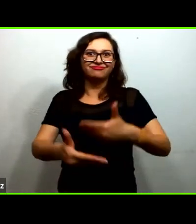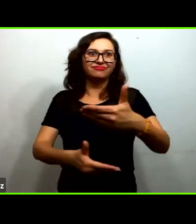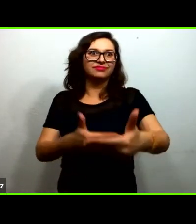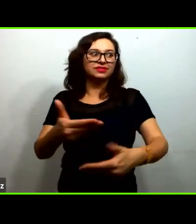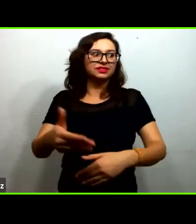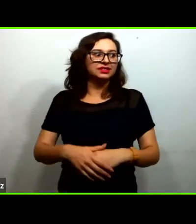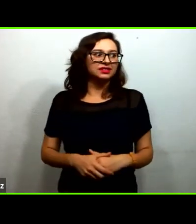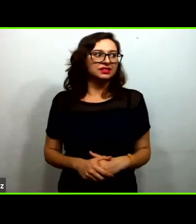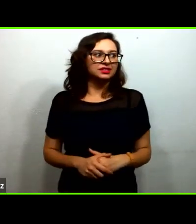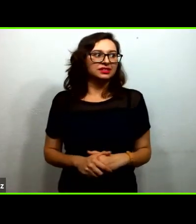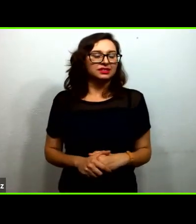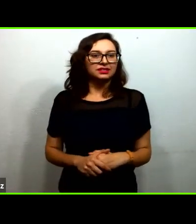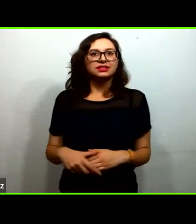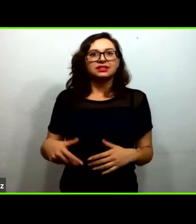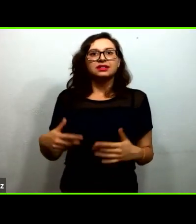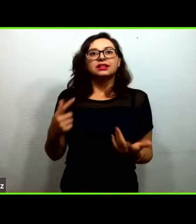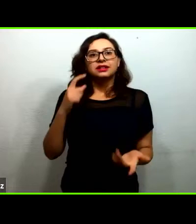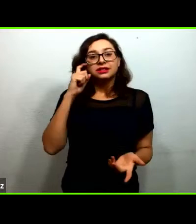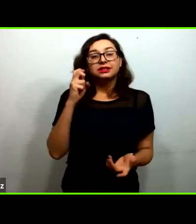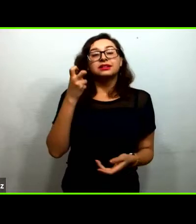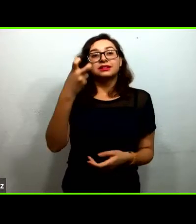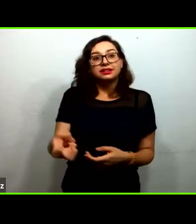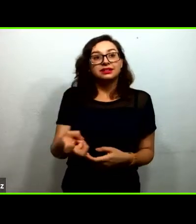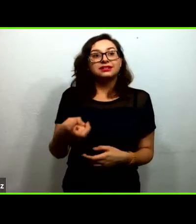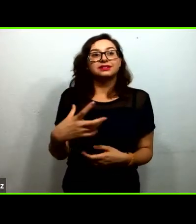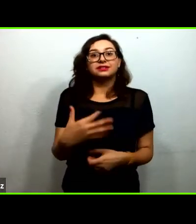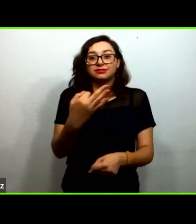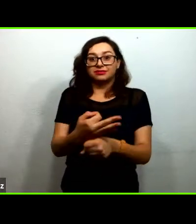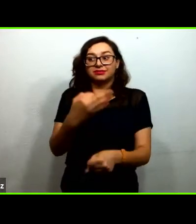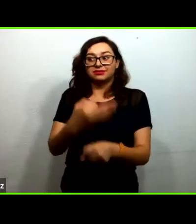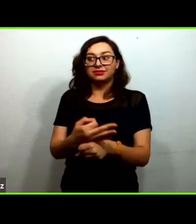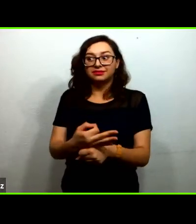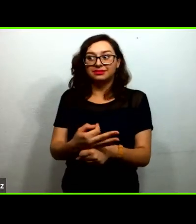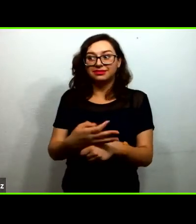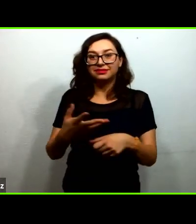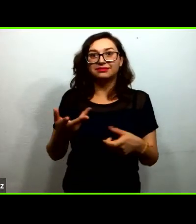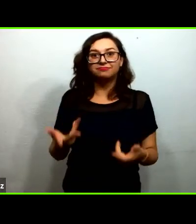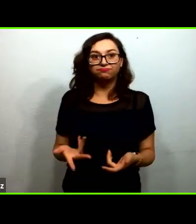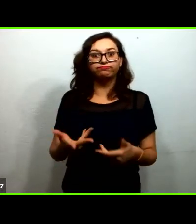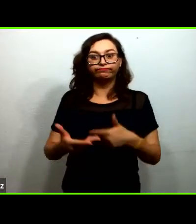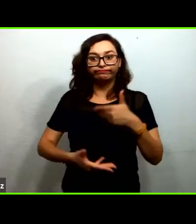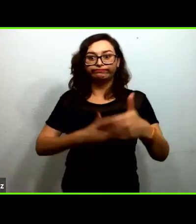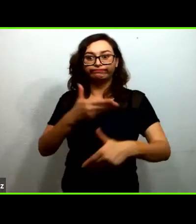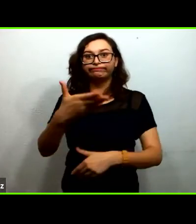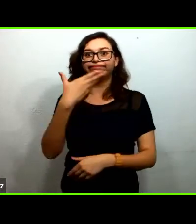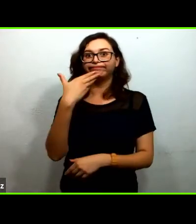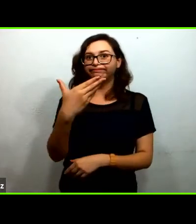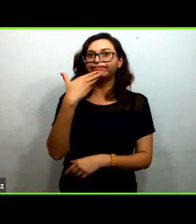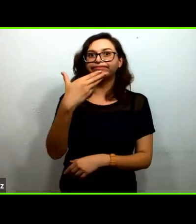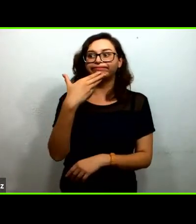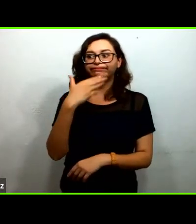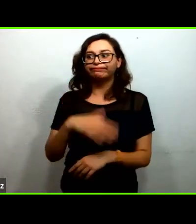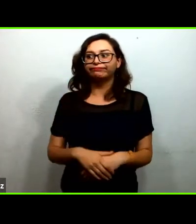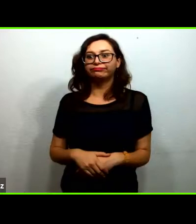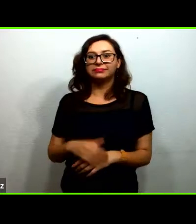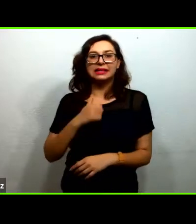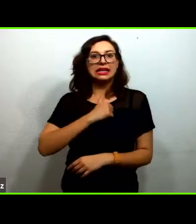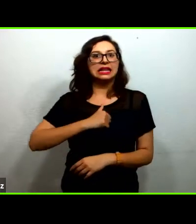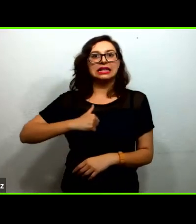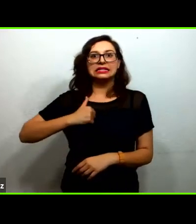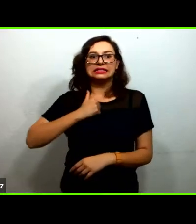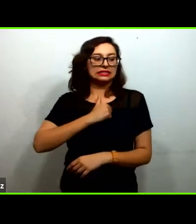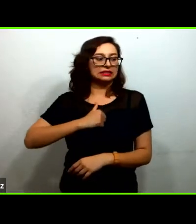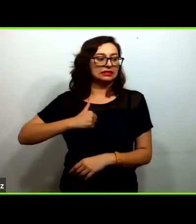una fórmula que hasta ahora nos ha funcionado lamentablemente como decía Marí esta